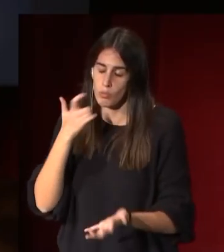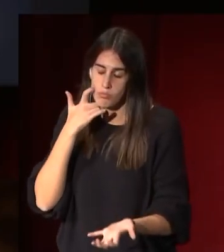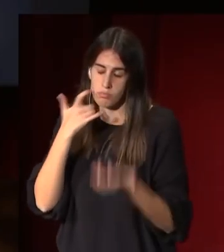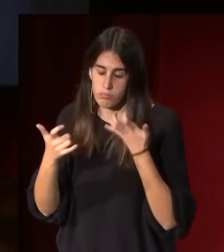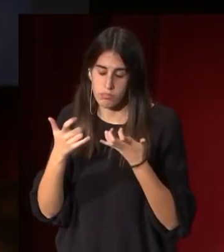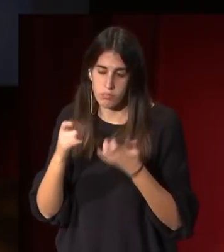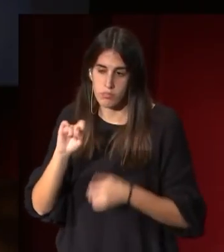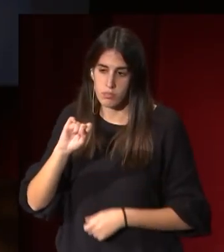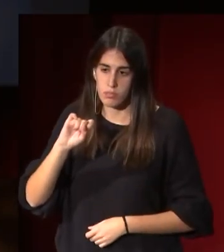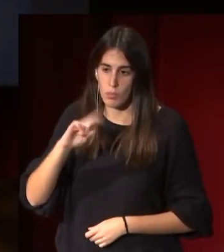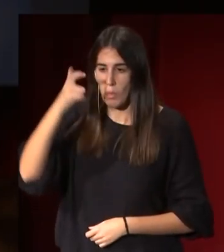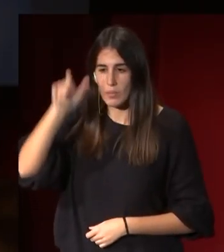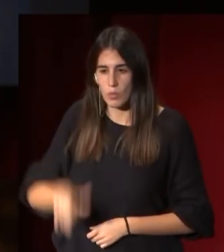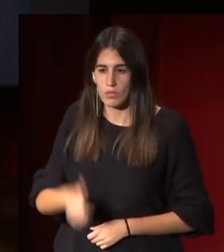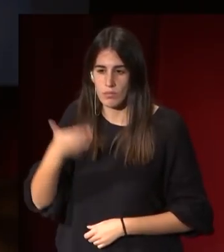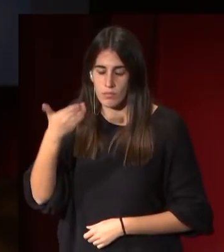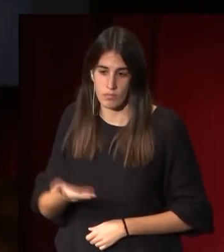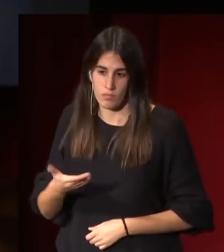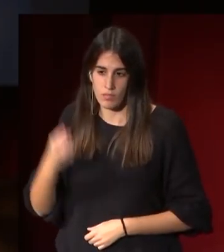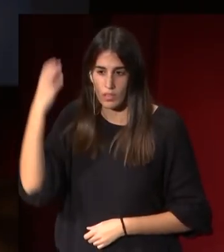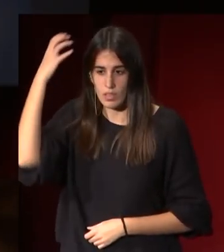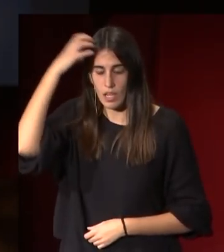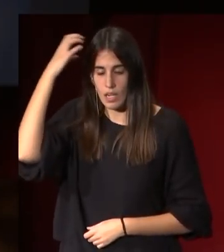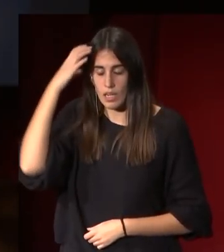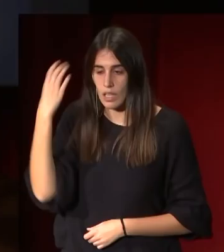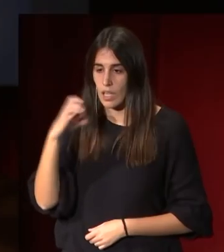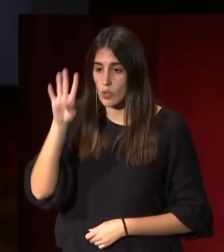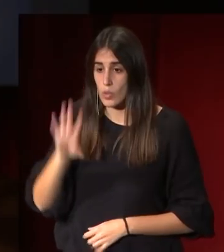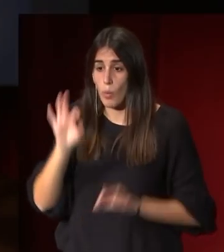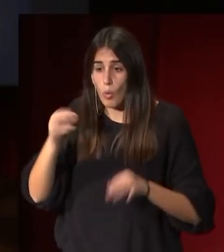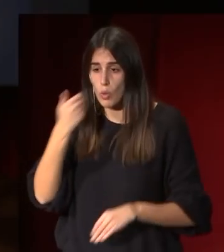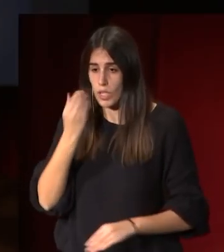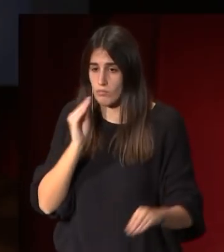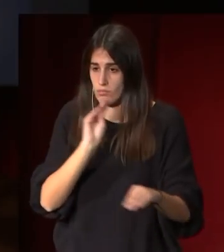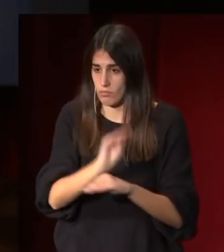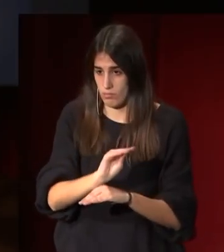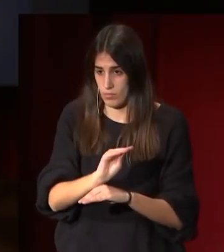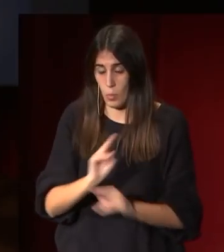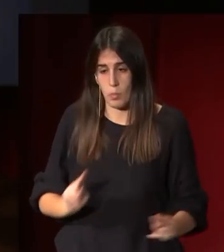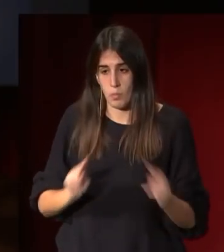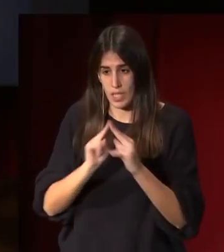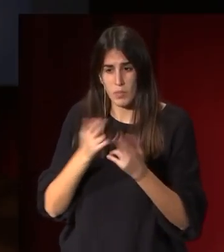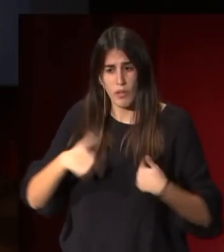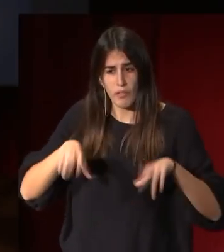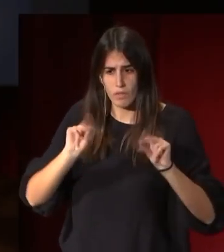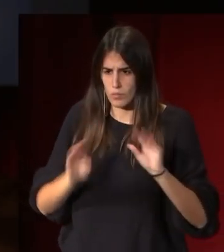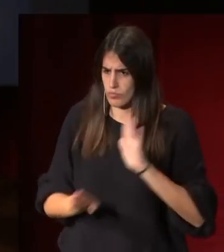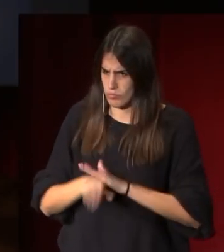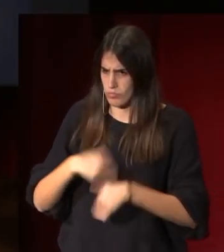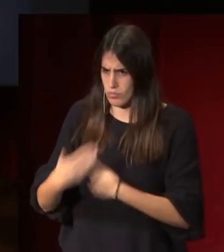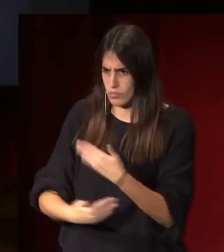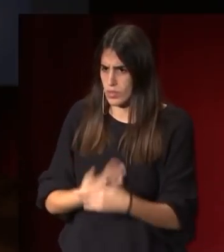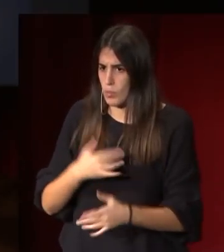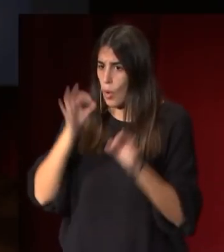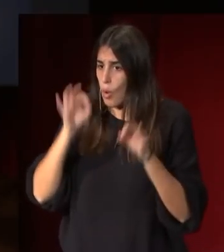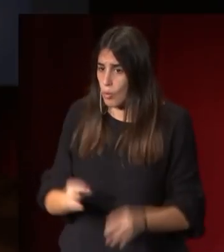Carlos IV. Primero, porque él es el que le había pensionado en París, pero es que esta pensión no terminaba en París. Él ha mandado esta